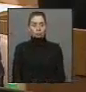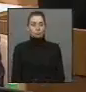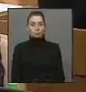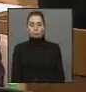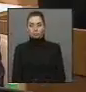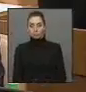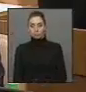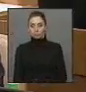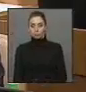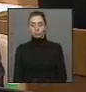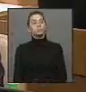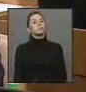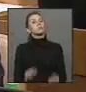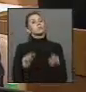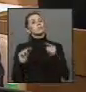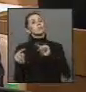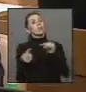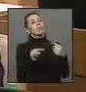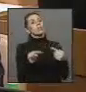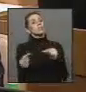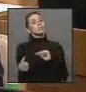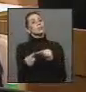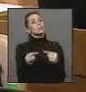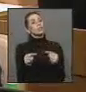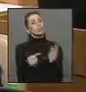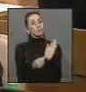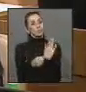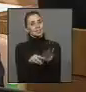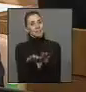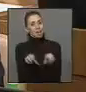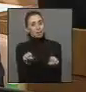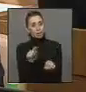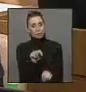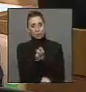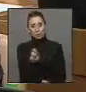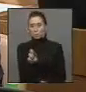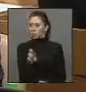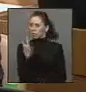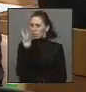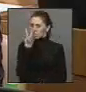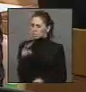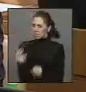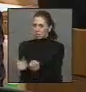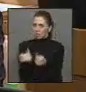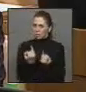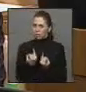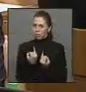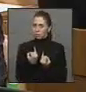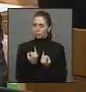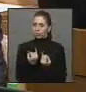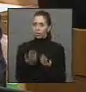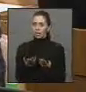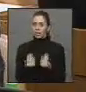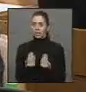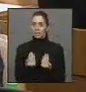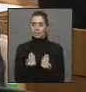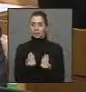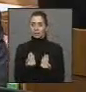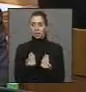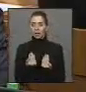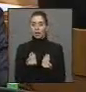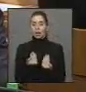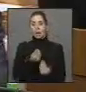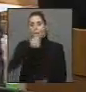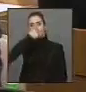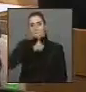la discusión de este tratado, sin que tengamos toda la información que se hace necesaria, que se